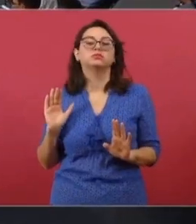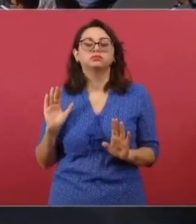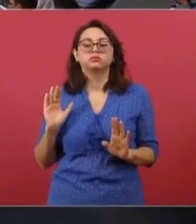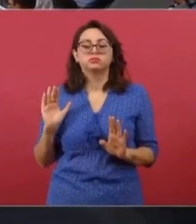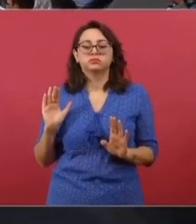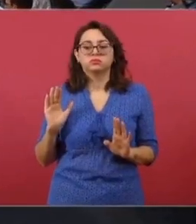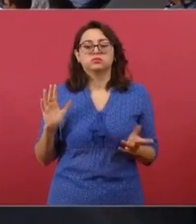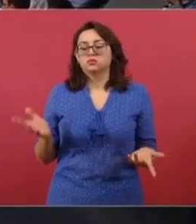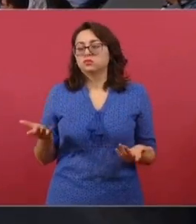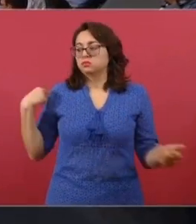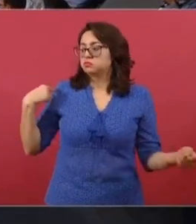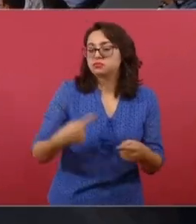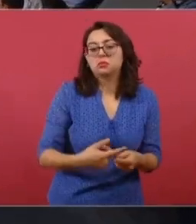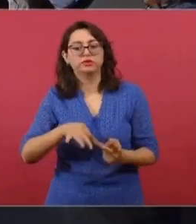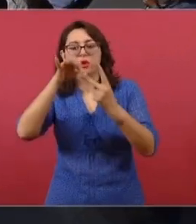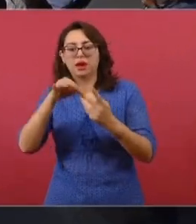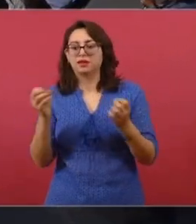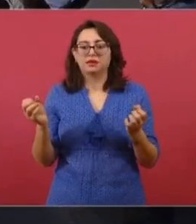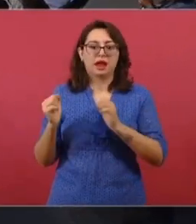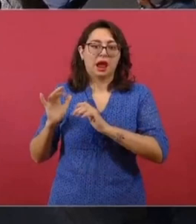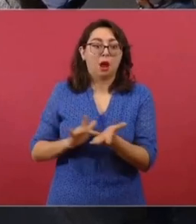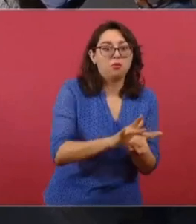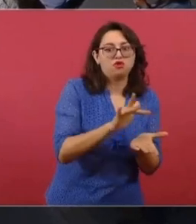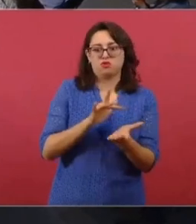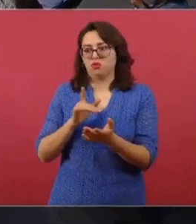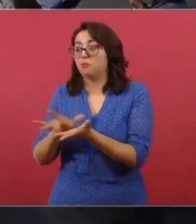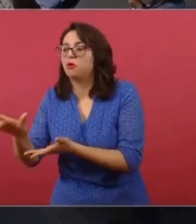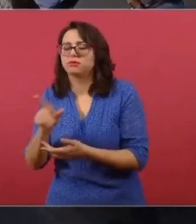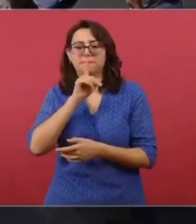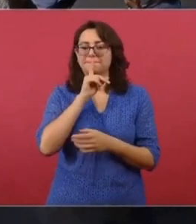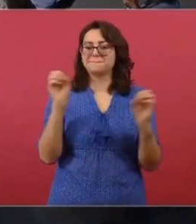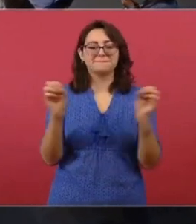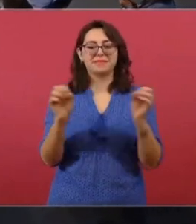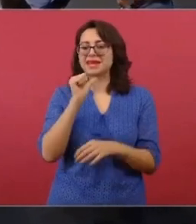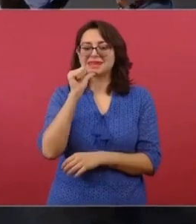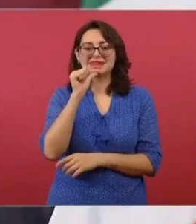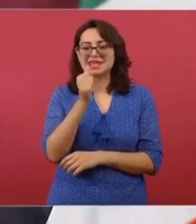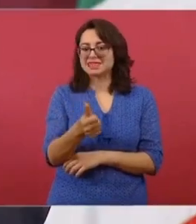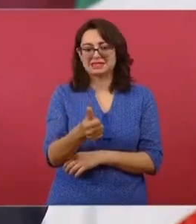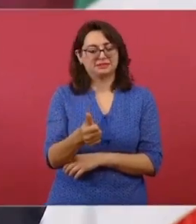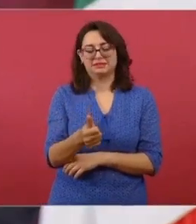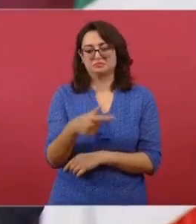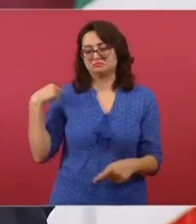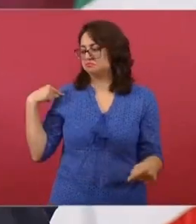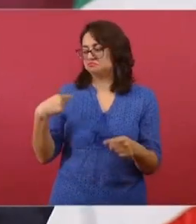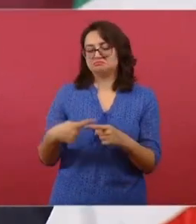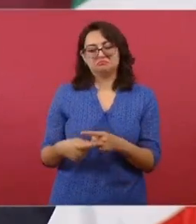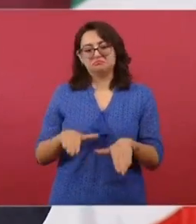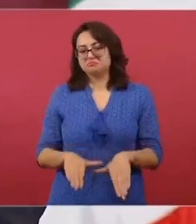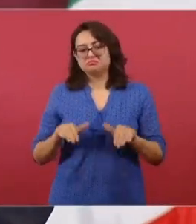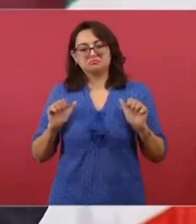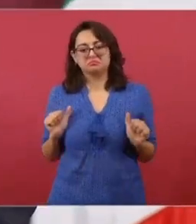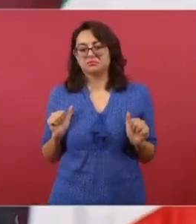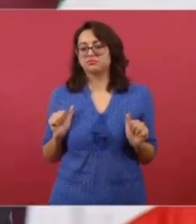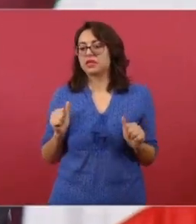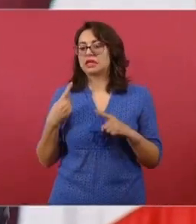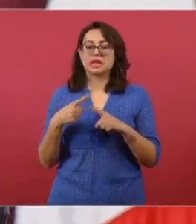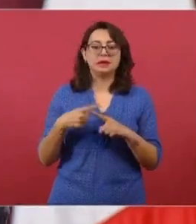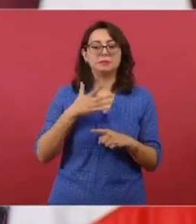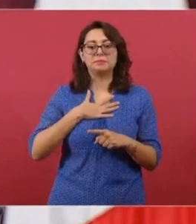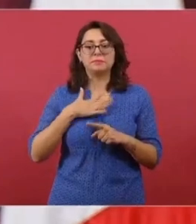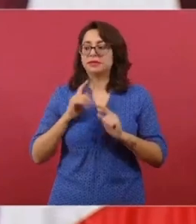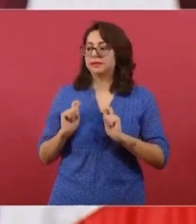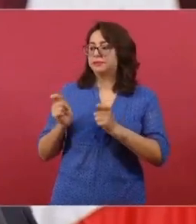no ha habido tapado, destapado, dedazo, cargada, el presidente no va a imponer a su sucesor